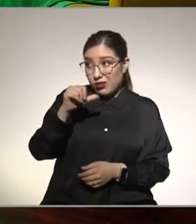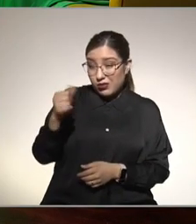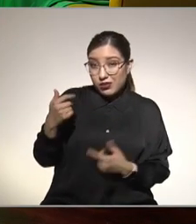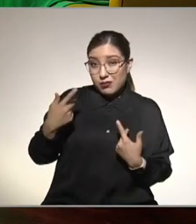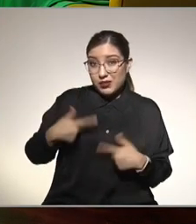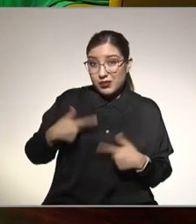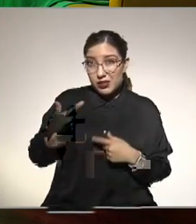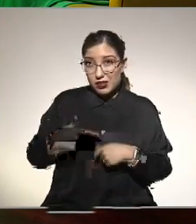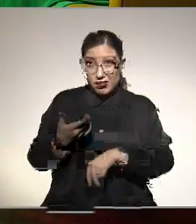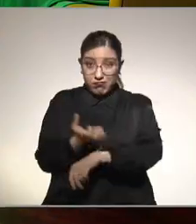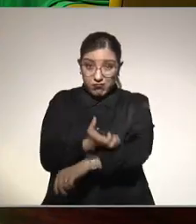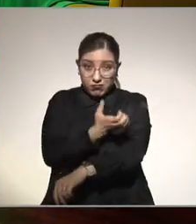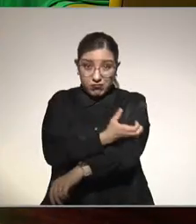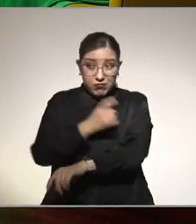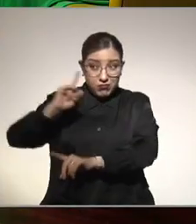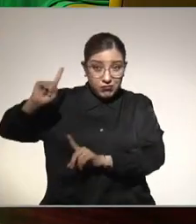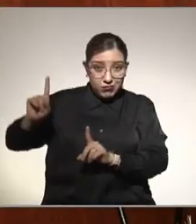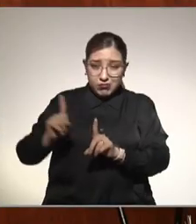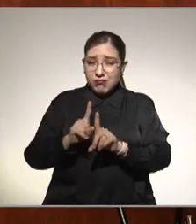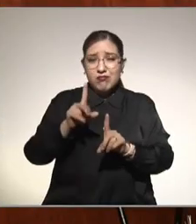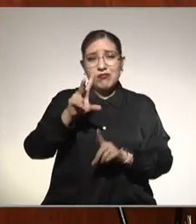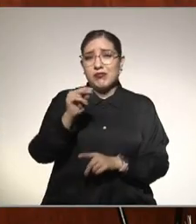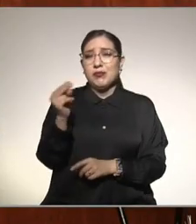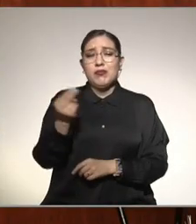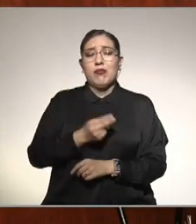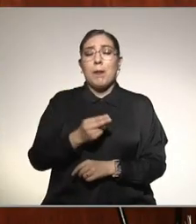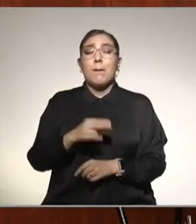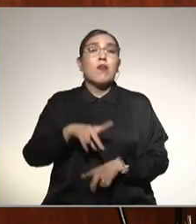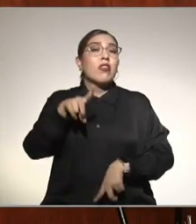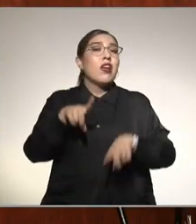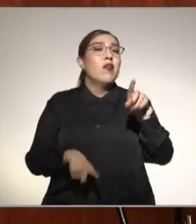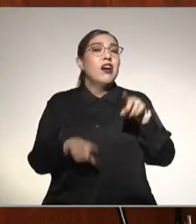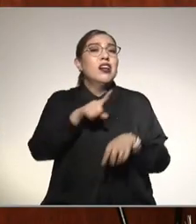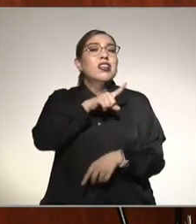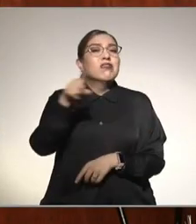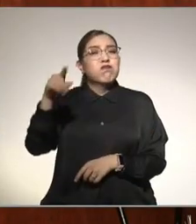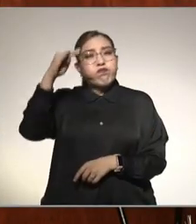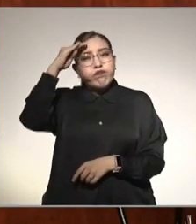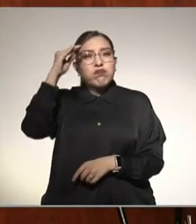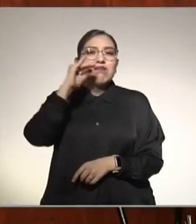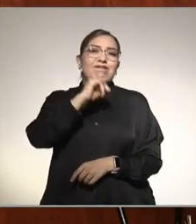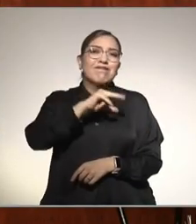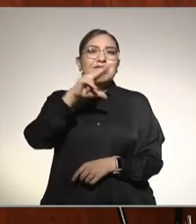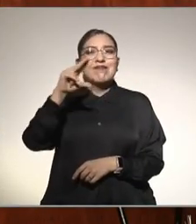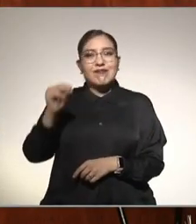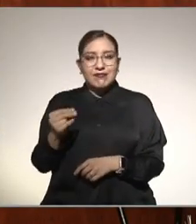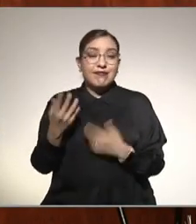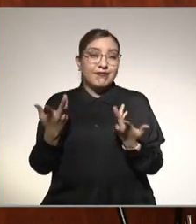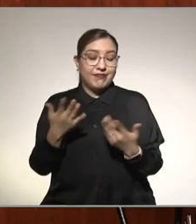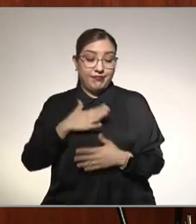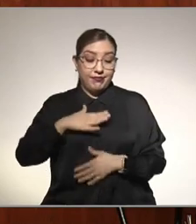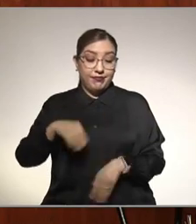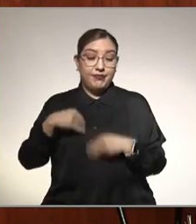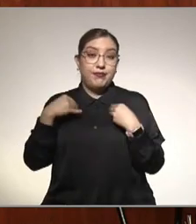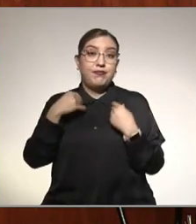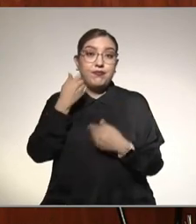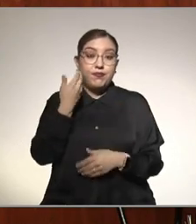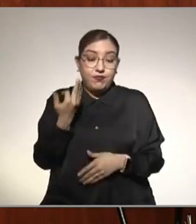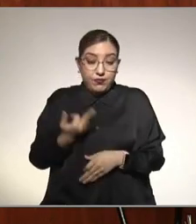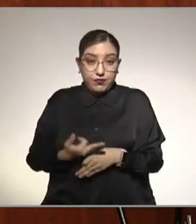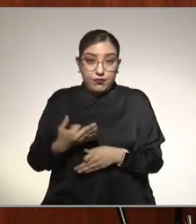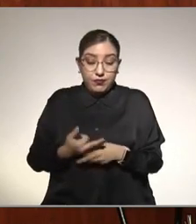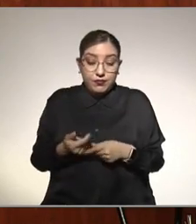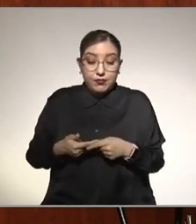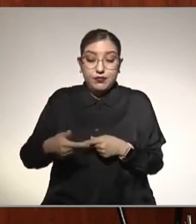depende también de lo que estemos convencidos o no depende de lo que queramos de nuestra vida a mediano o largo plazo